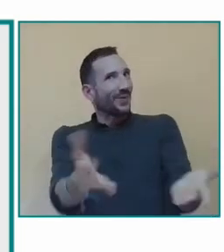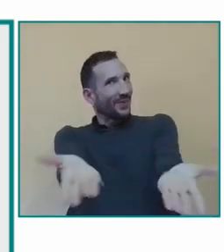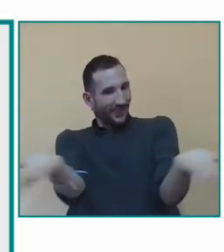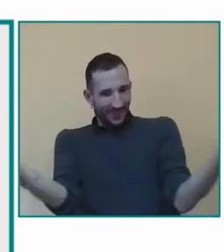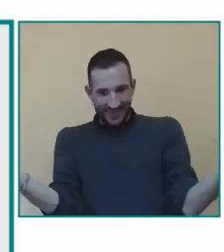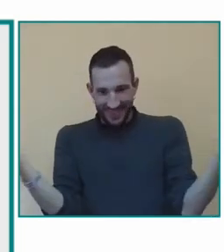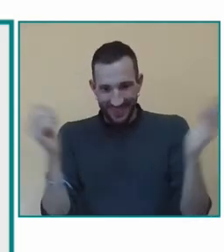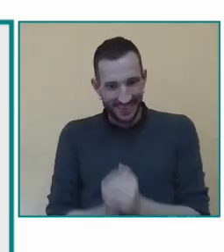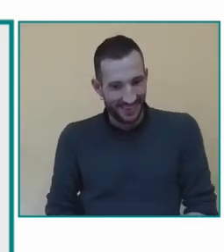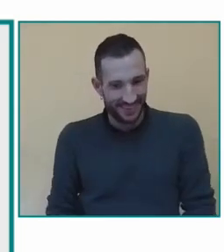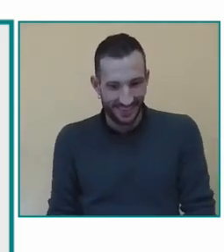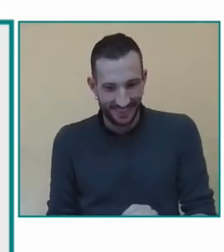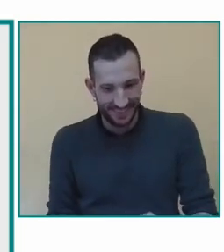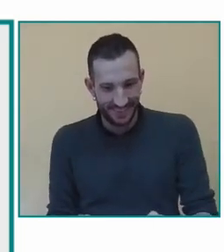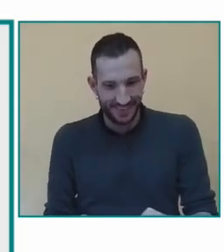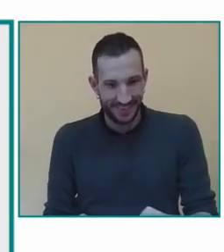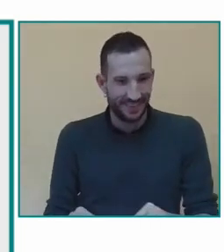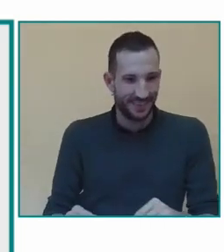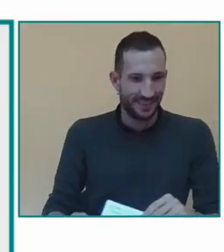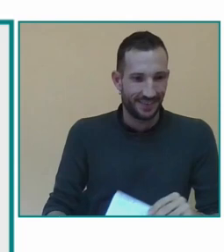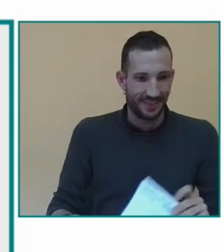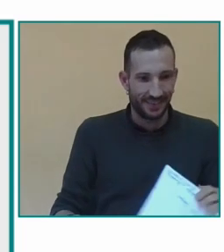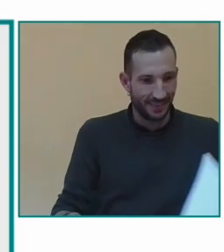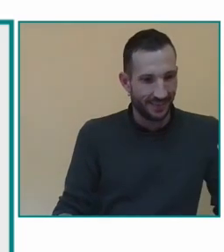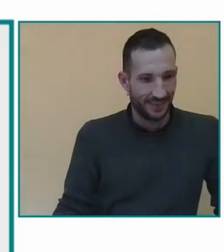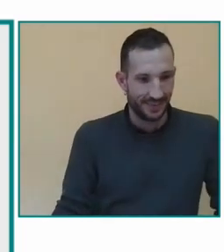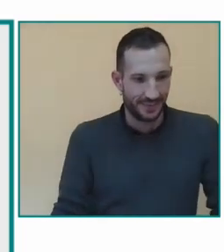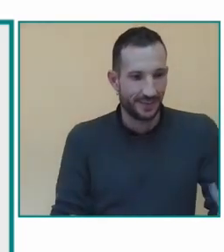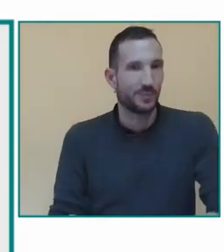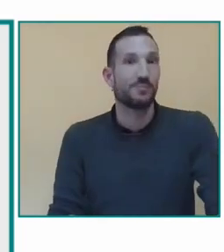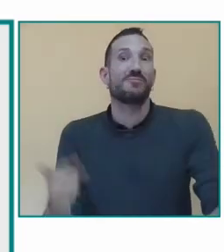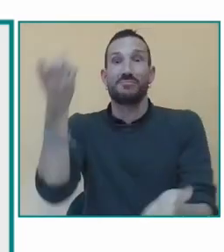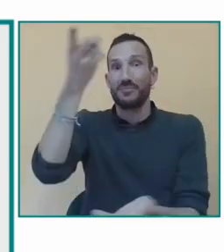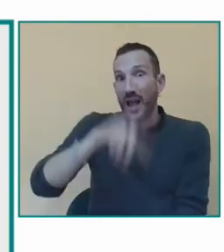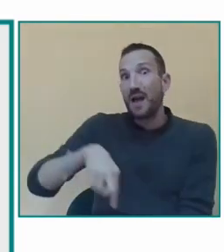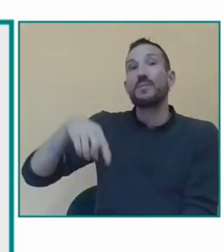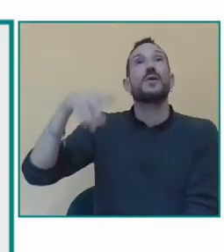también para sensibilizar y visibilizar la lengua de signos en nuestras aulas y con nuestros alumnos